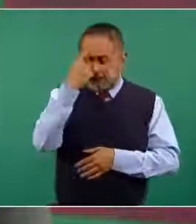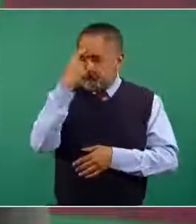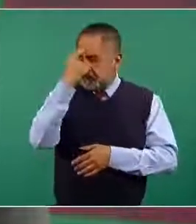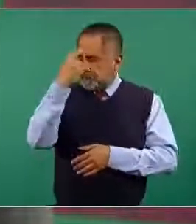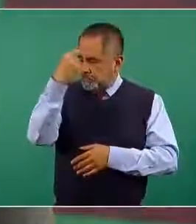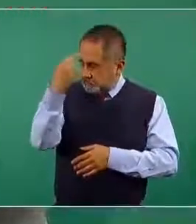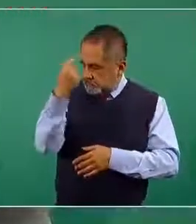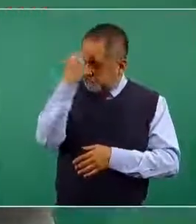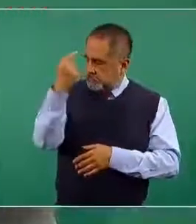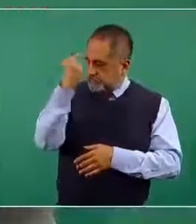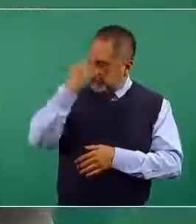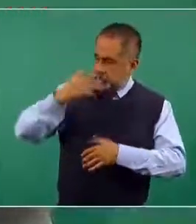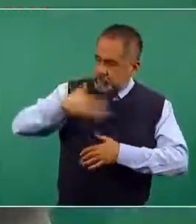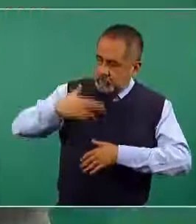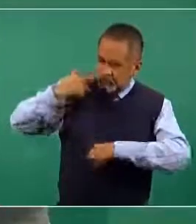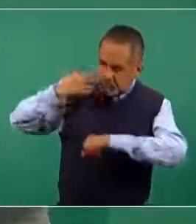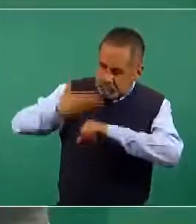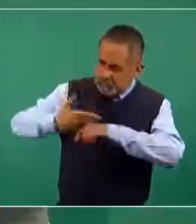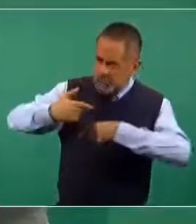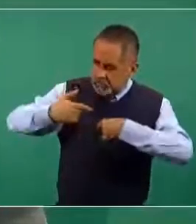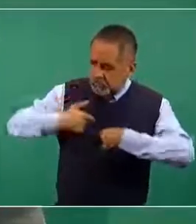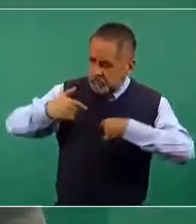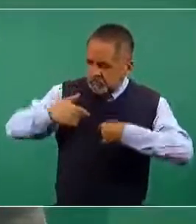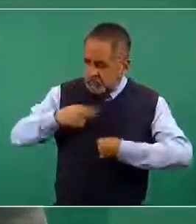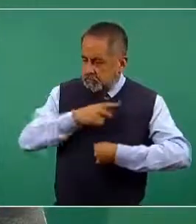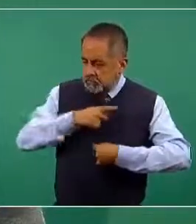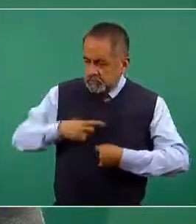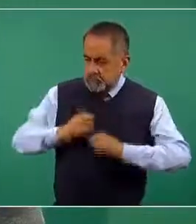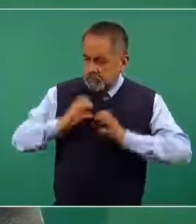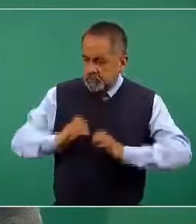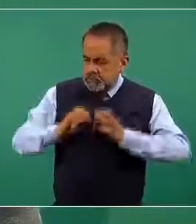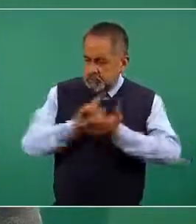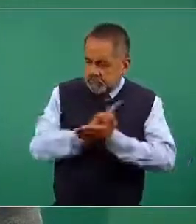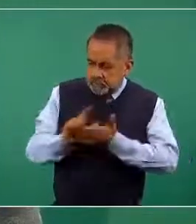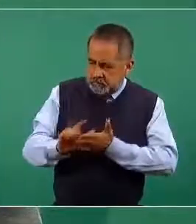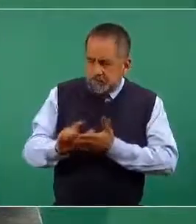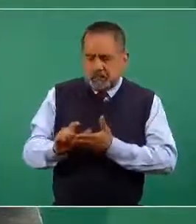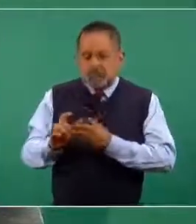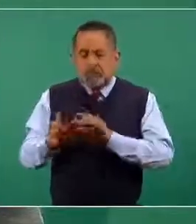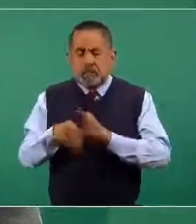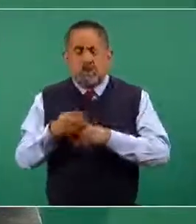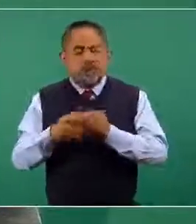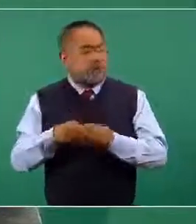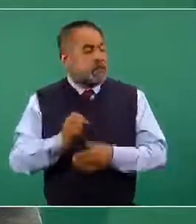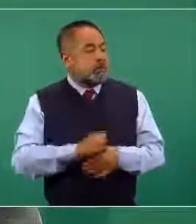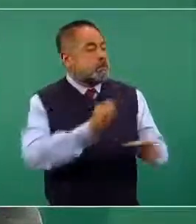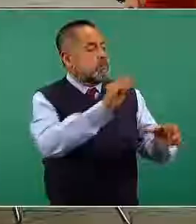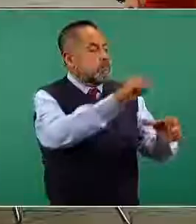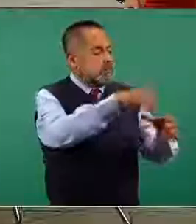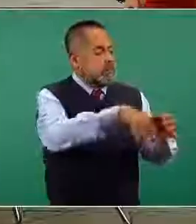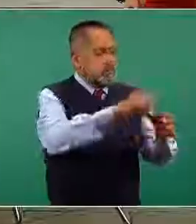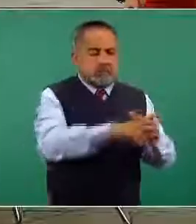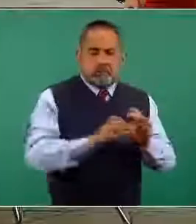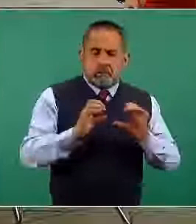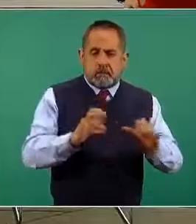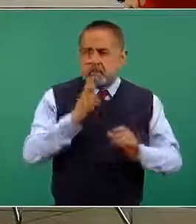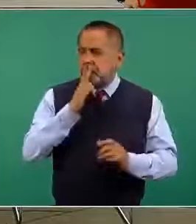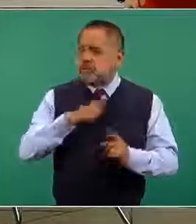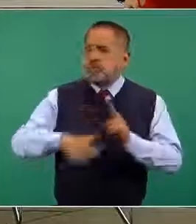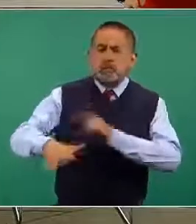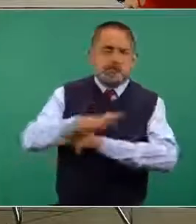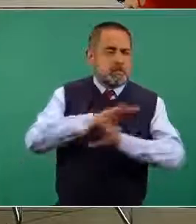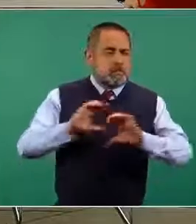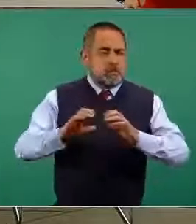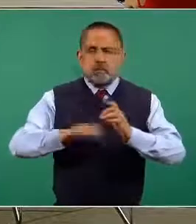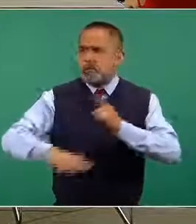corresponsabilidad o la responsabilidad social del cuidado de nuestra ciudad, de nuestra comunidad, de nuestro planeta, pues